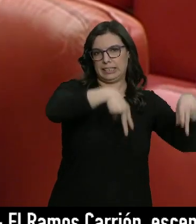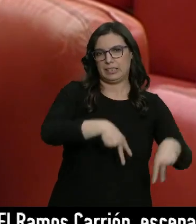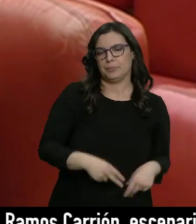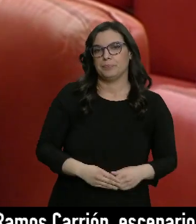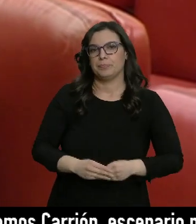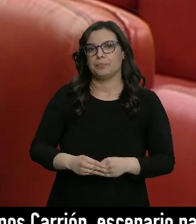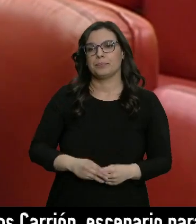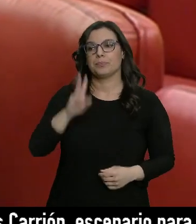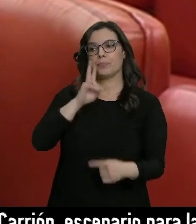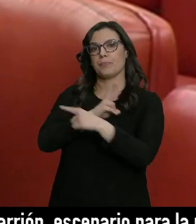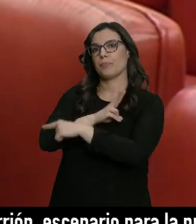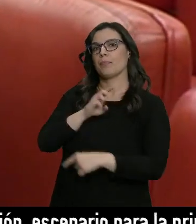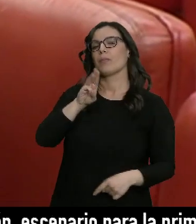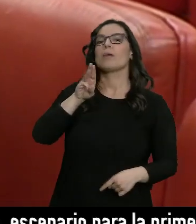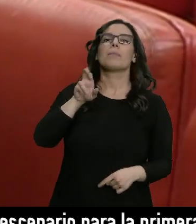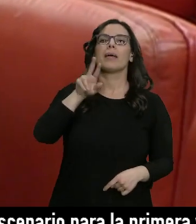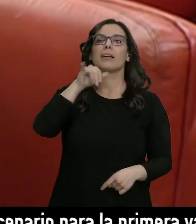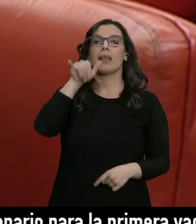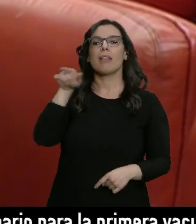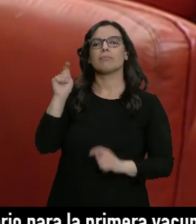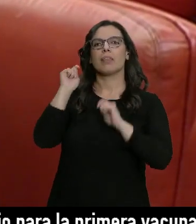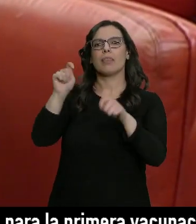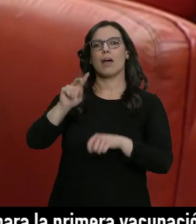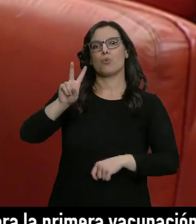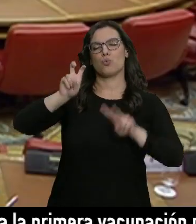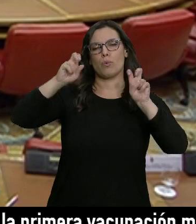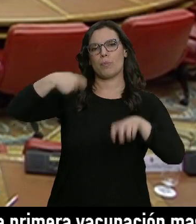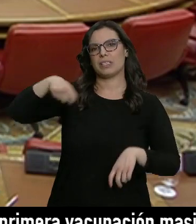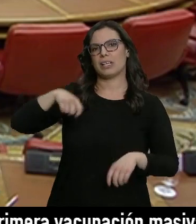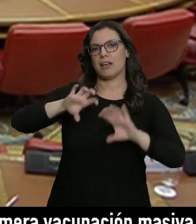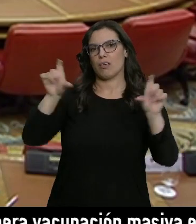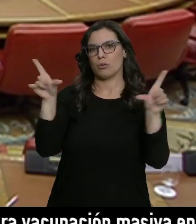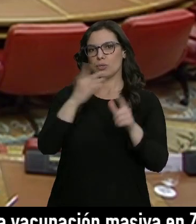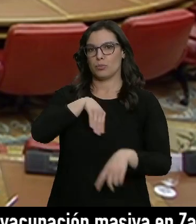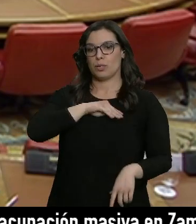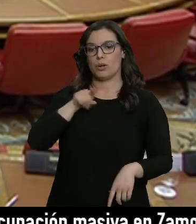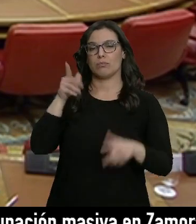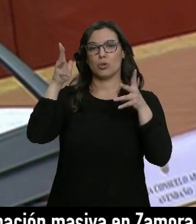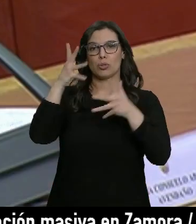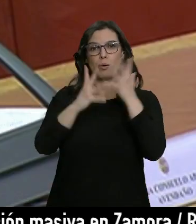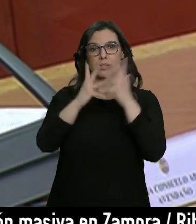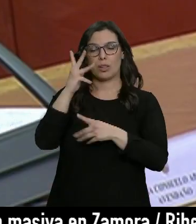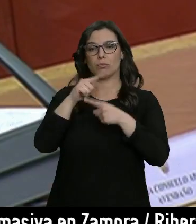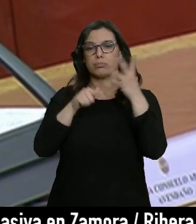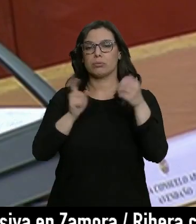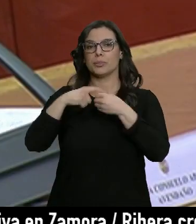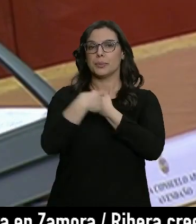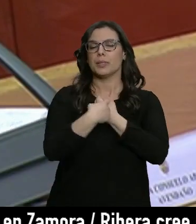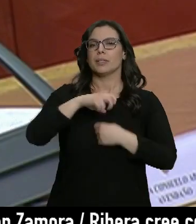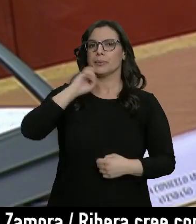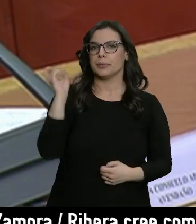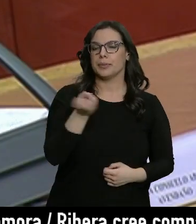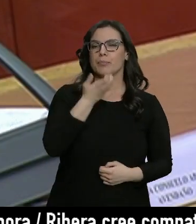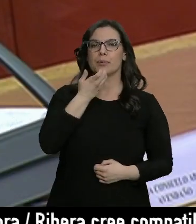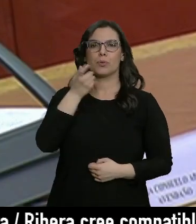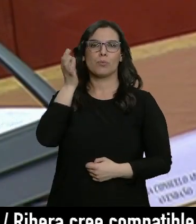José Manuel Pérez Torneros será el nuevo presidente de Radiotelevisión Española en un consejo de administración en el que también estará la periodista burgalesa María